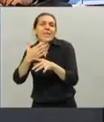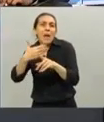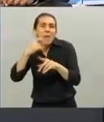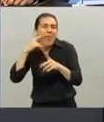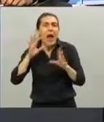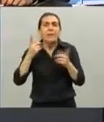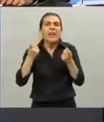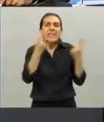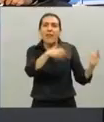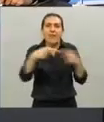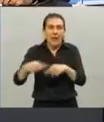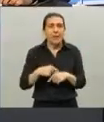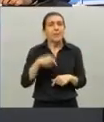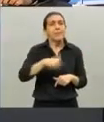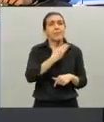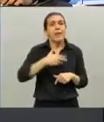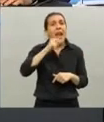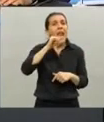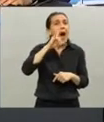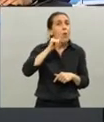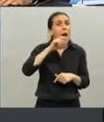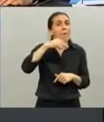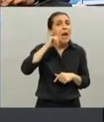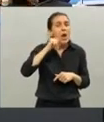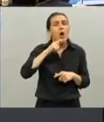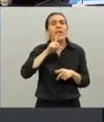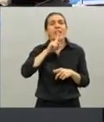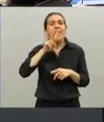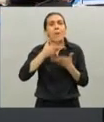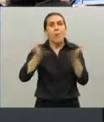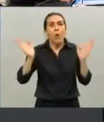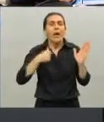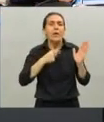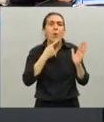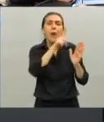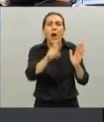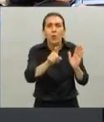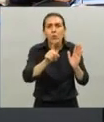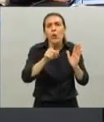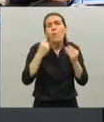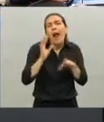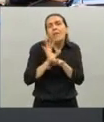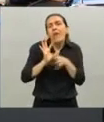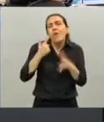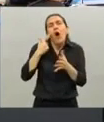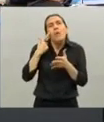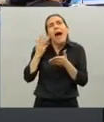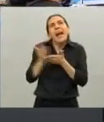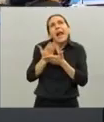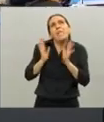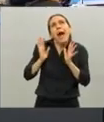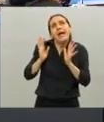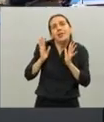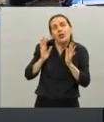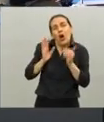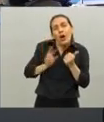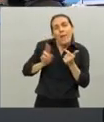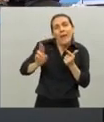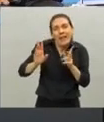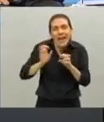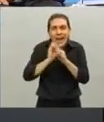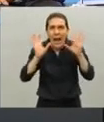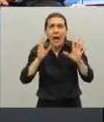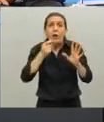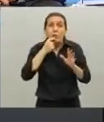aquí presidente buenas noches Laura Mayocki de la Televisión Pública preguntarle a modo ya de repaso y de aclaración si